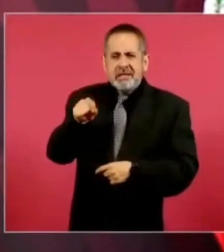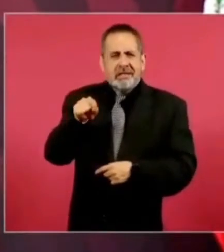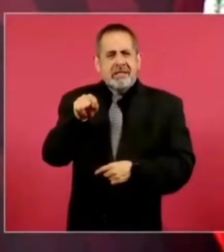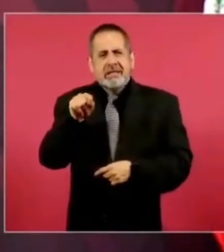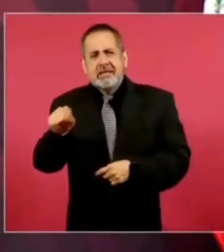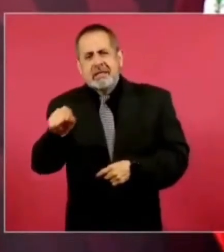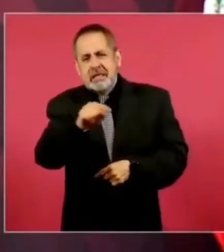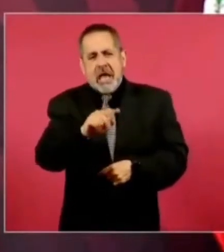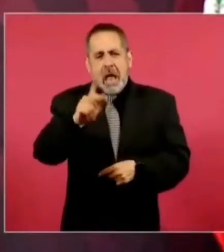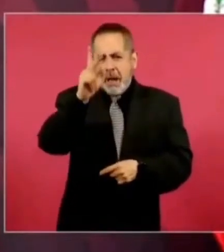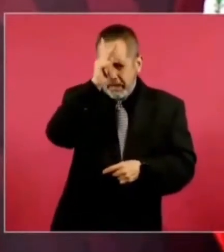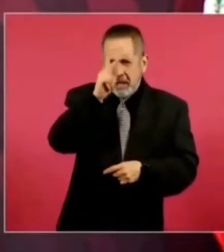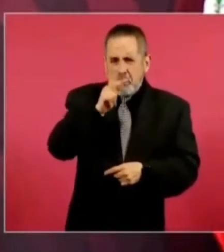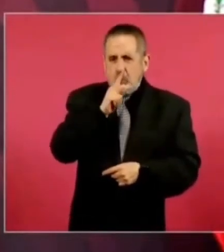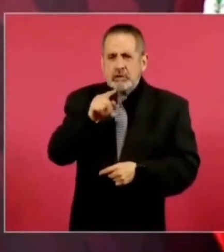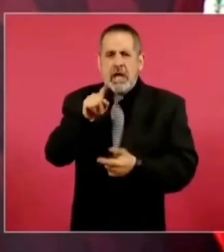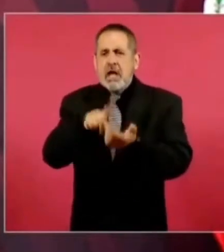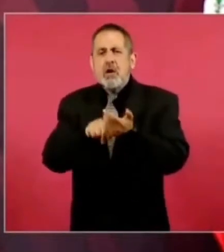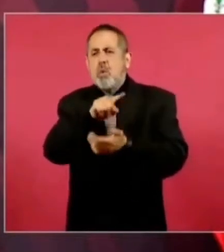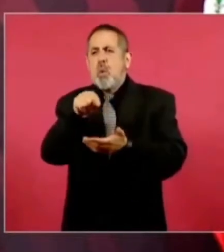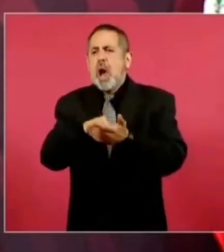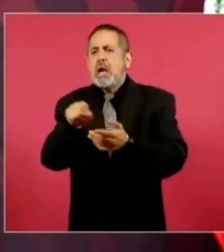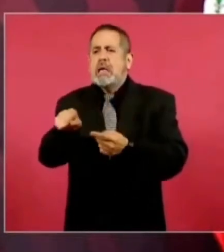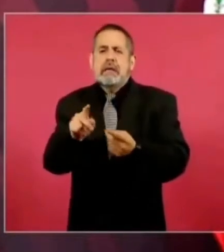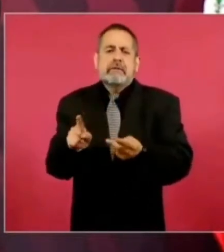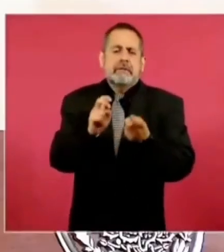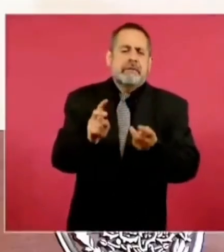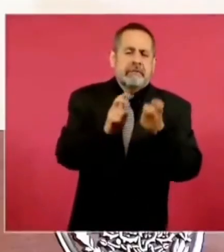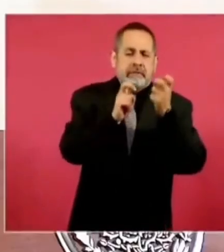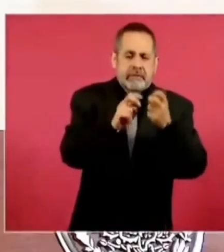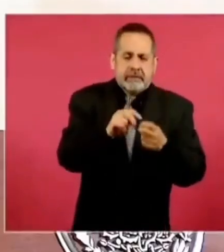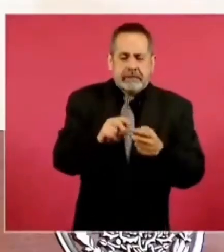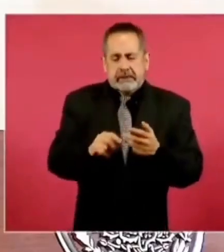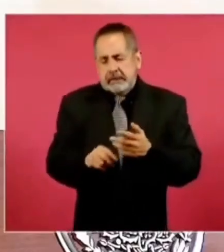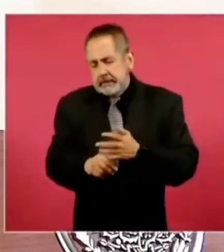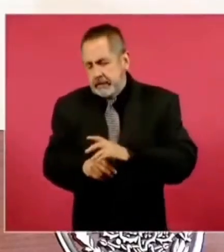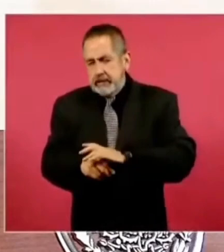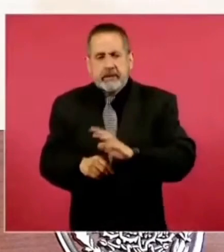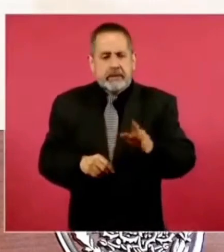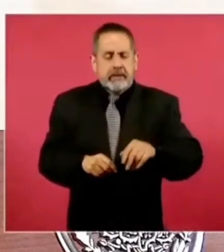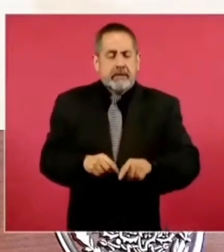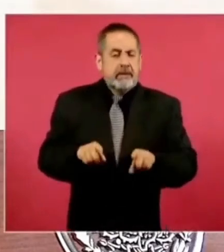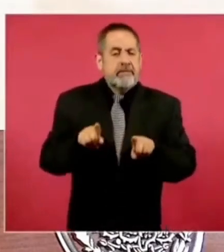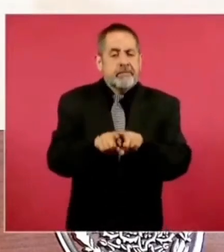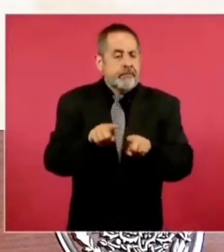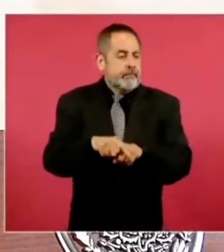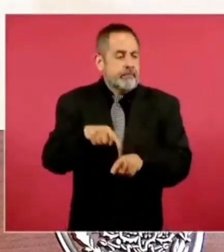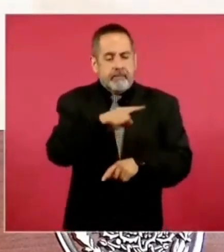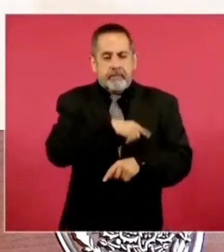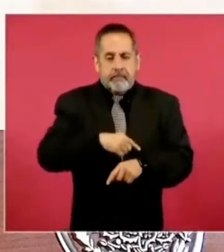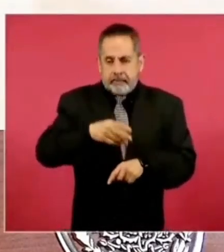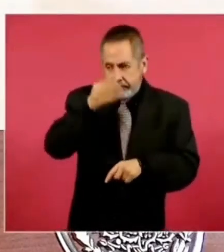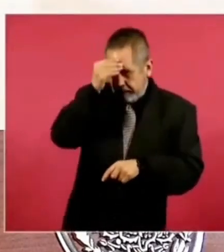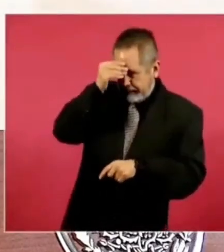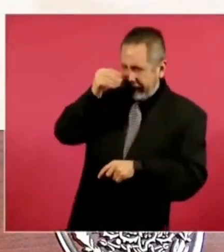en Villahermosa y también con propósitos